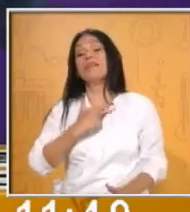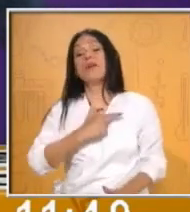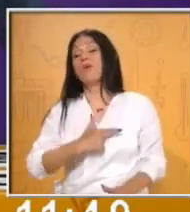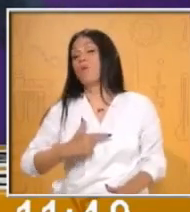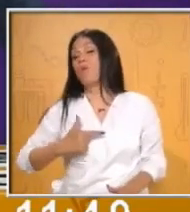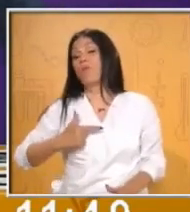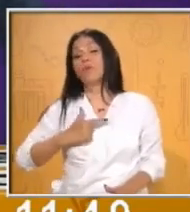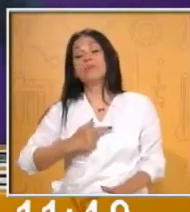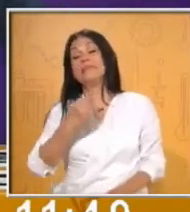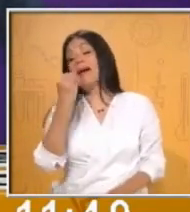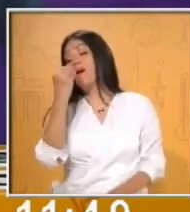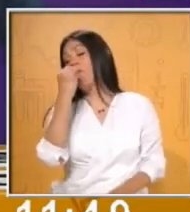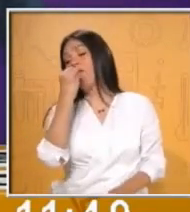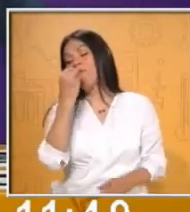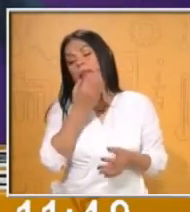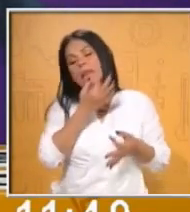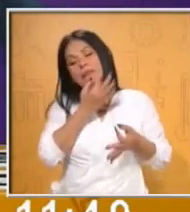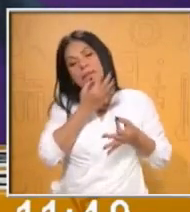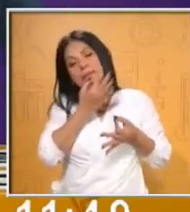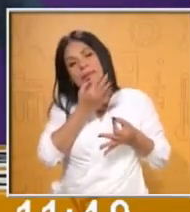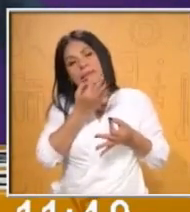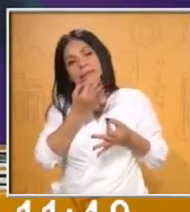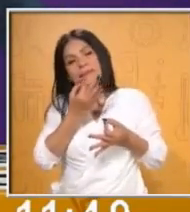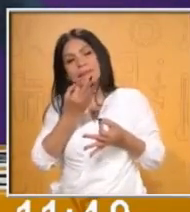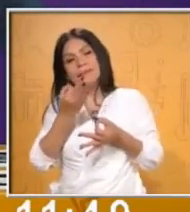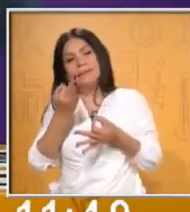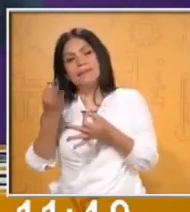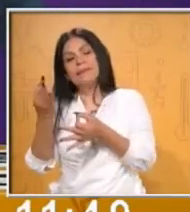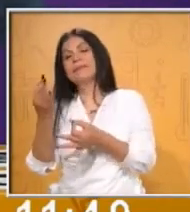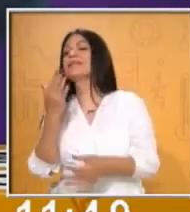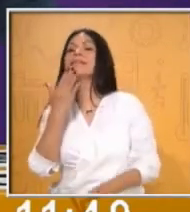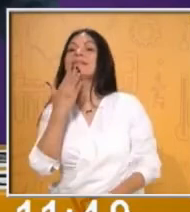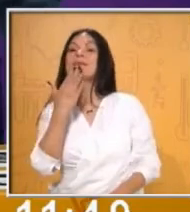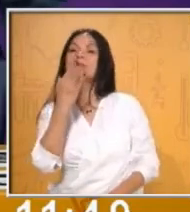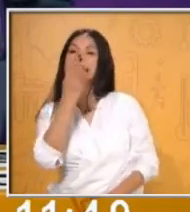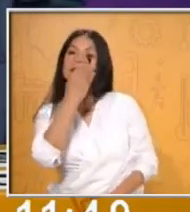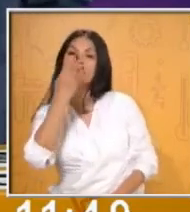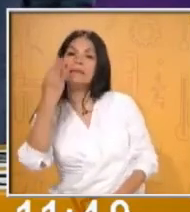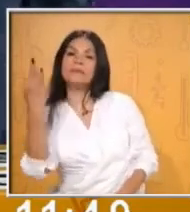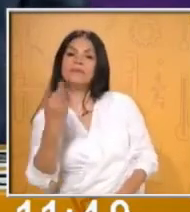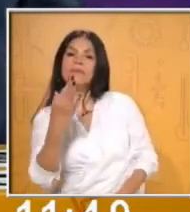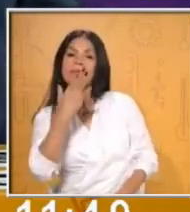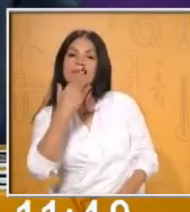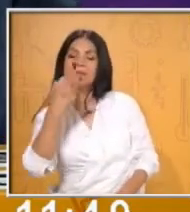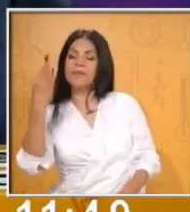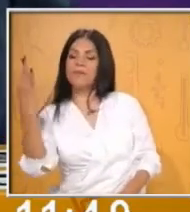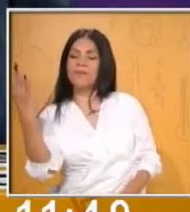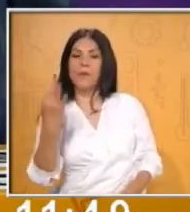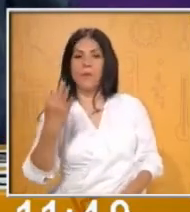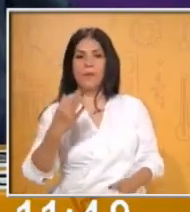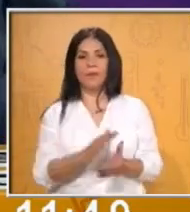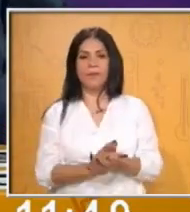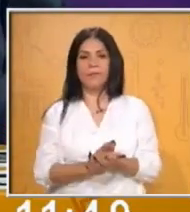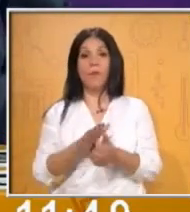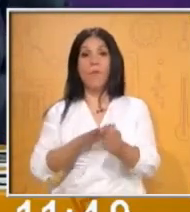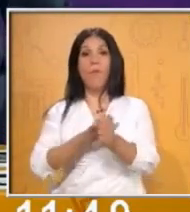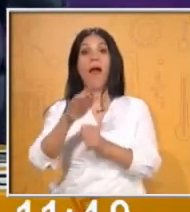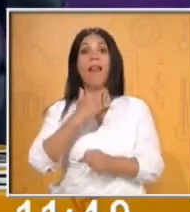Si es su favorito, regístrenlo en la libreta. Ok. ¿Ya lo anotaste?